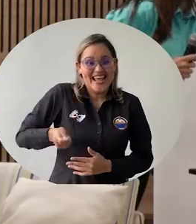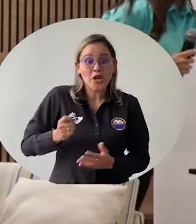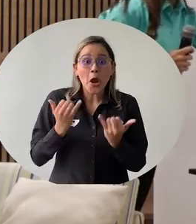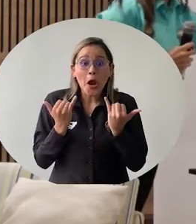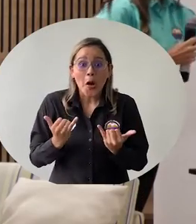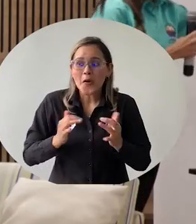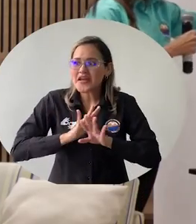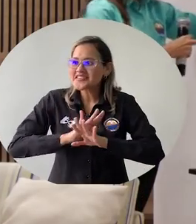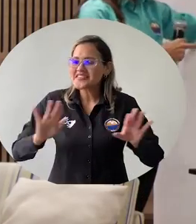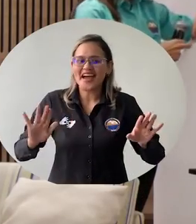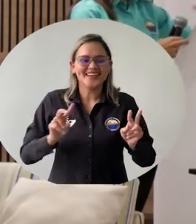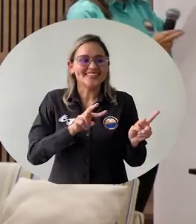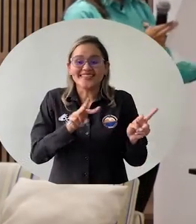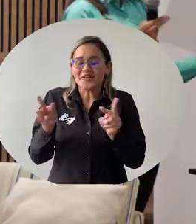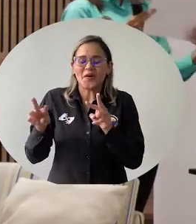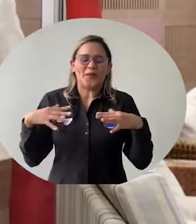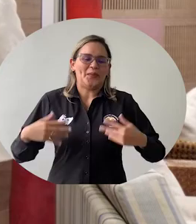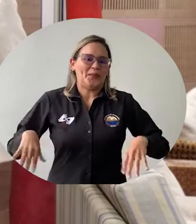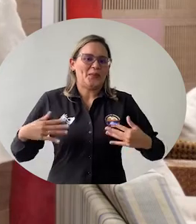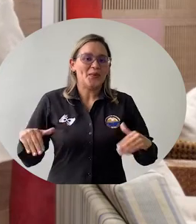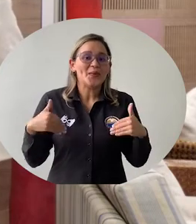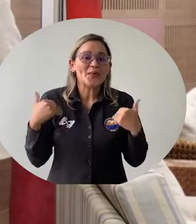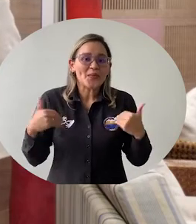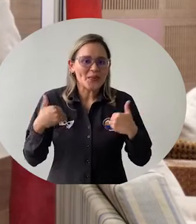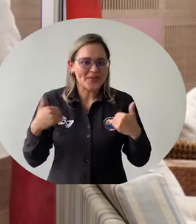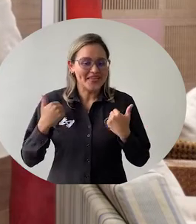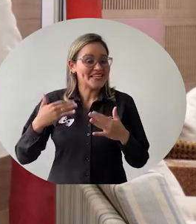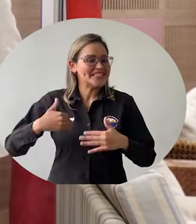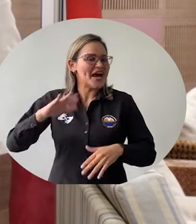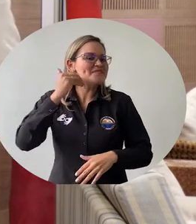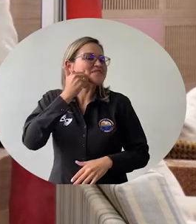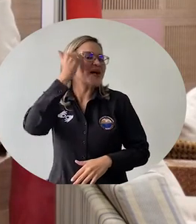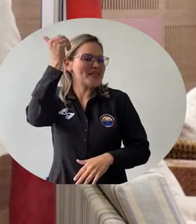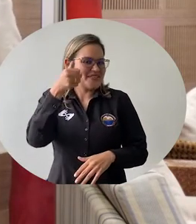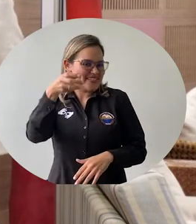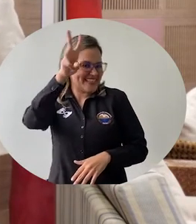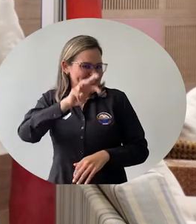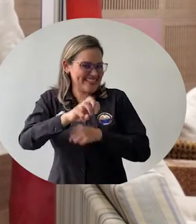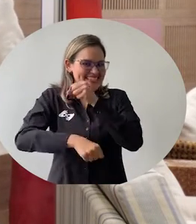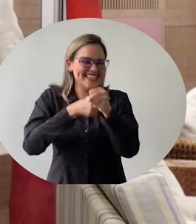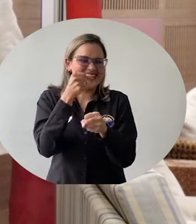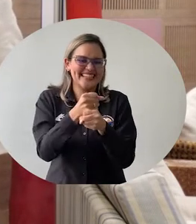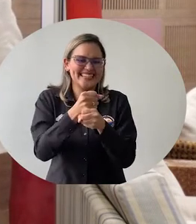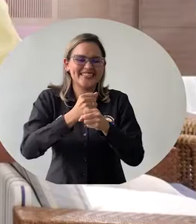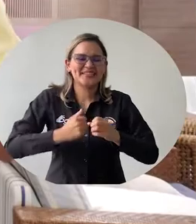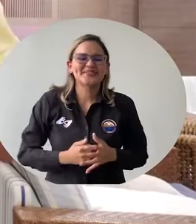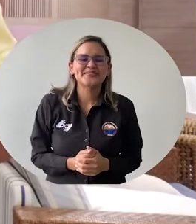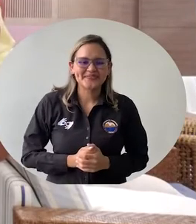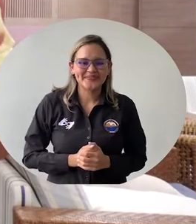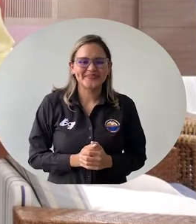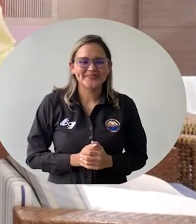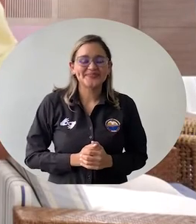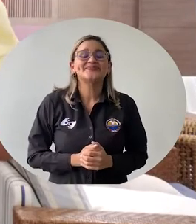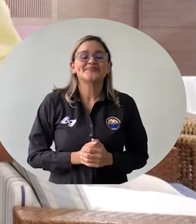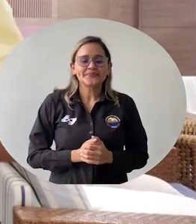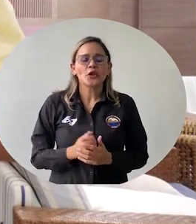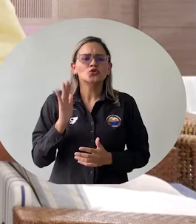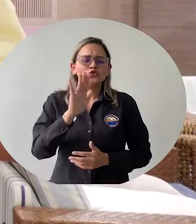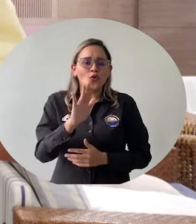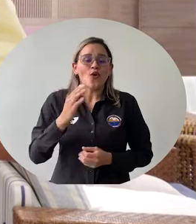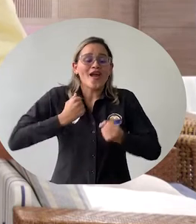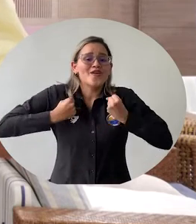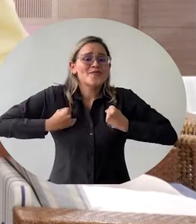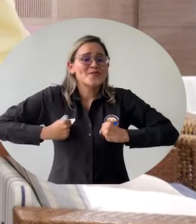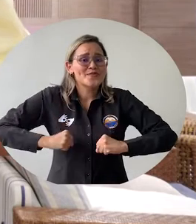y que hoy se están recogiendo los frutos en esta mayoría de edad que hoy cuenta el Programa de Derecho en sus 18 años de funcionamiento. Aquellos esfuerzos